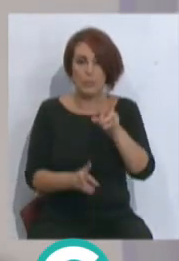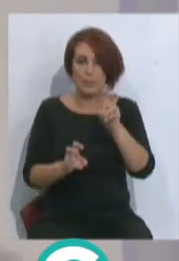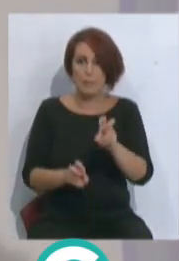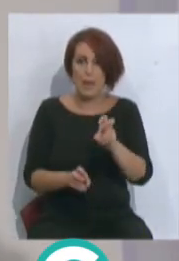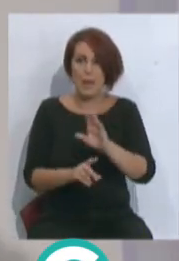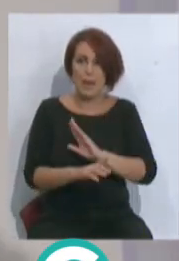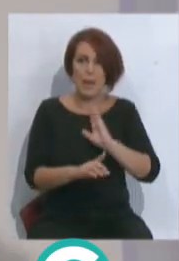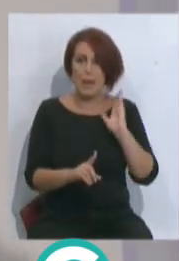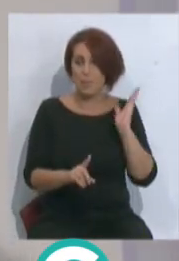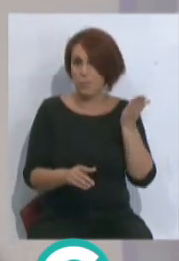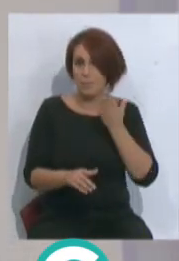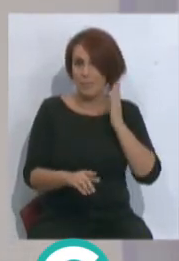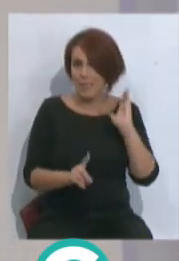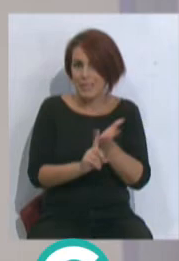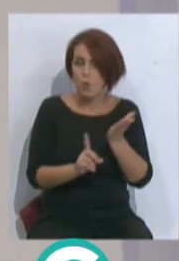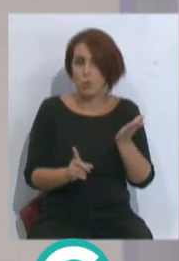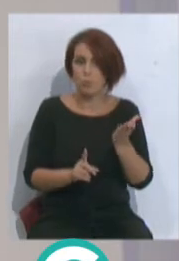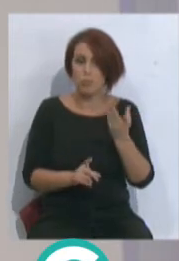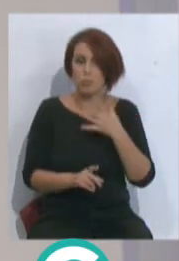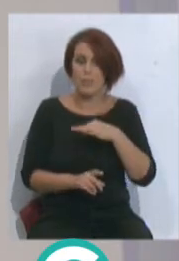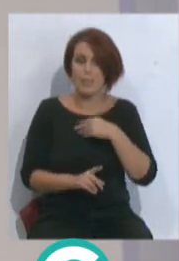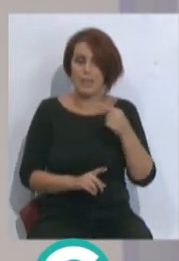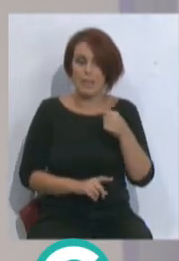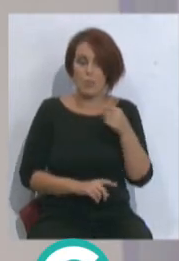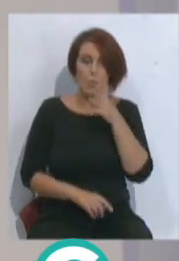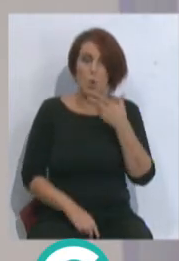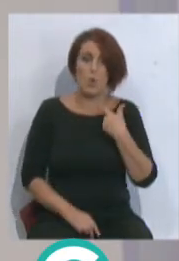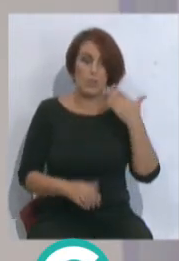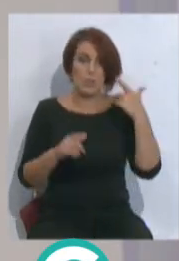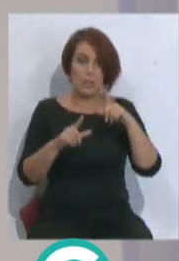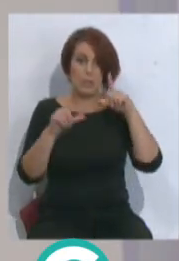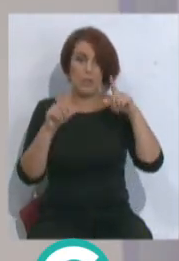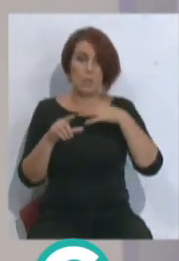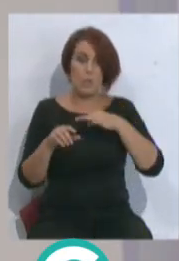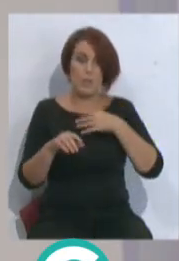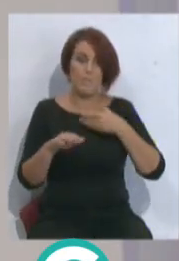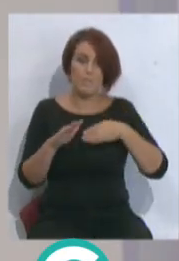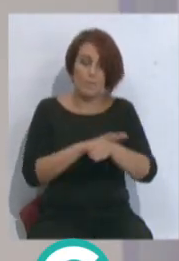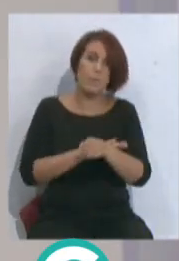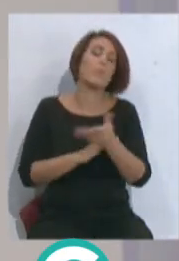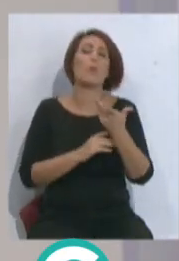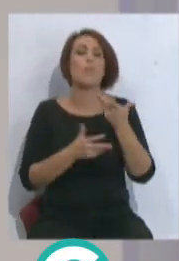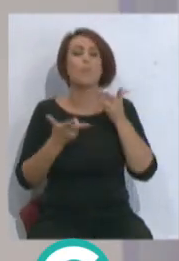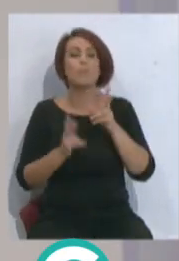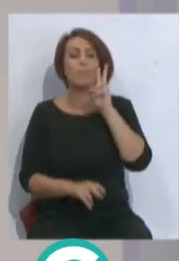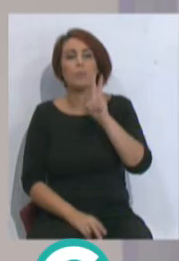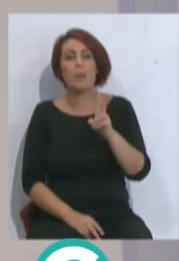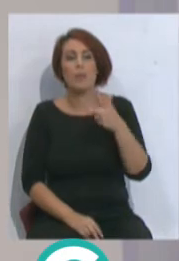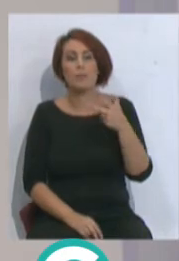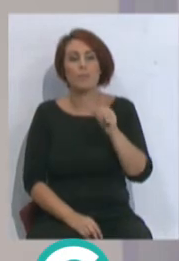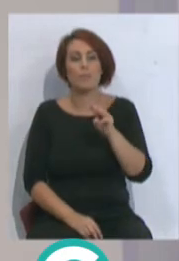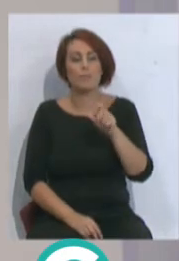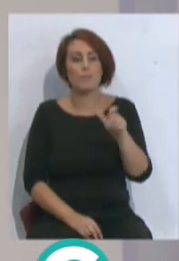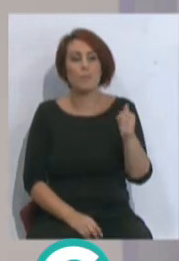este del castigo, pues había, quizás nos perjudicaba porque había titulares que podían ser de la partida y no fueron. Pero ver ese banquillo con